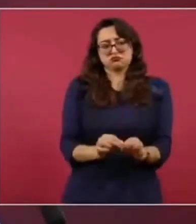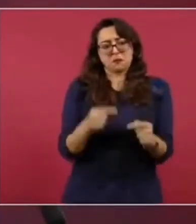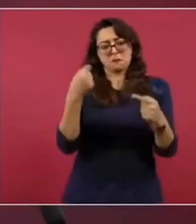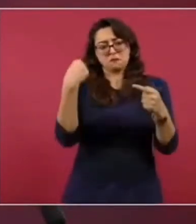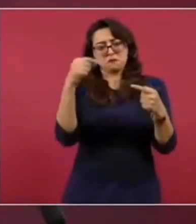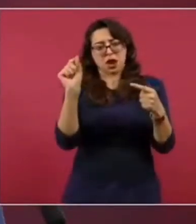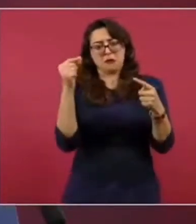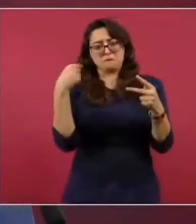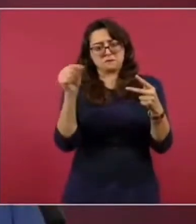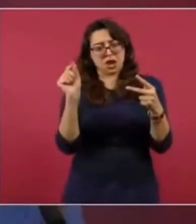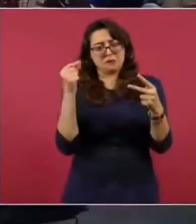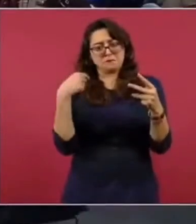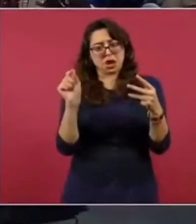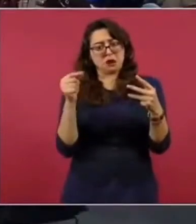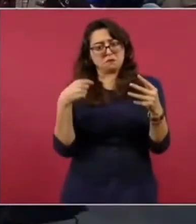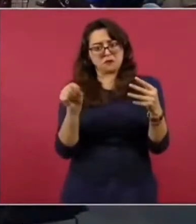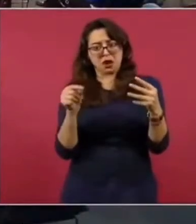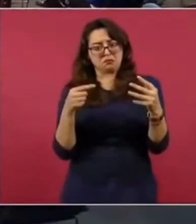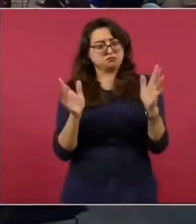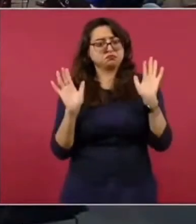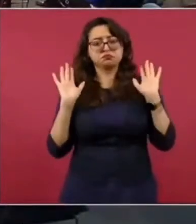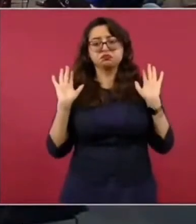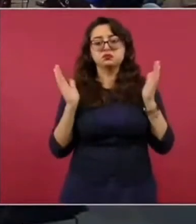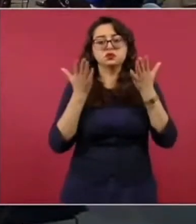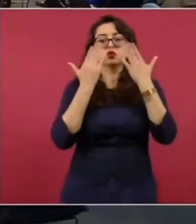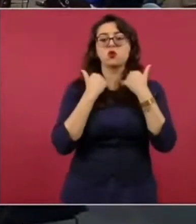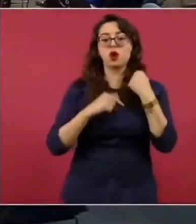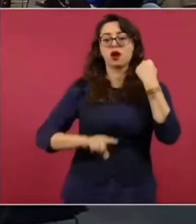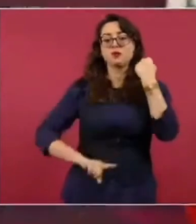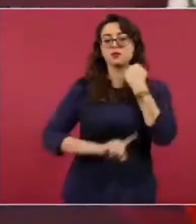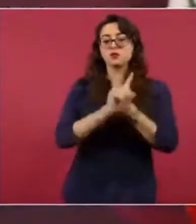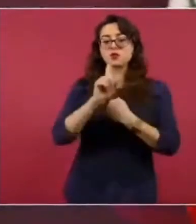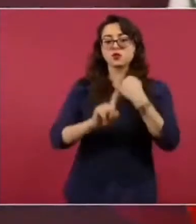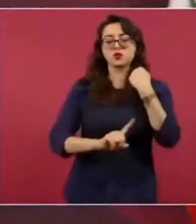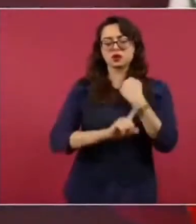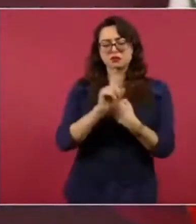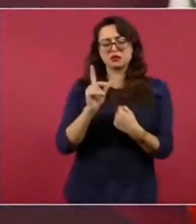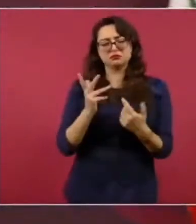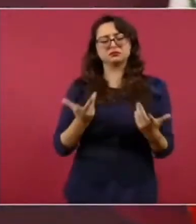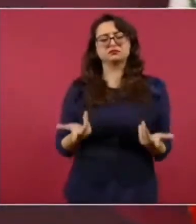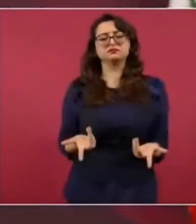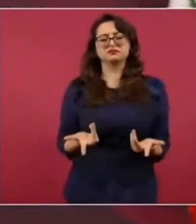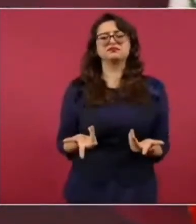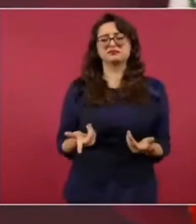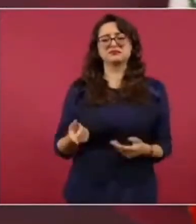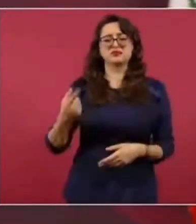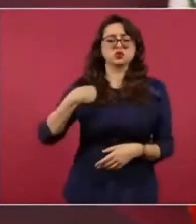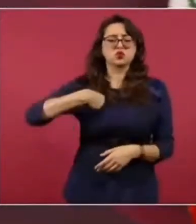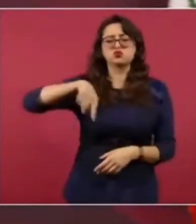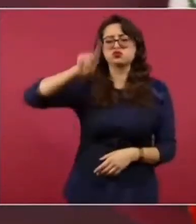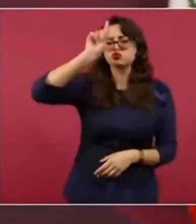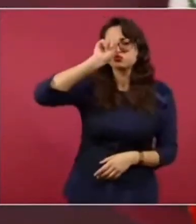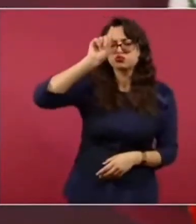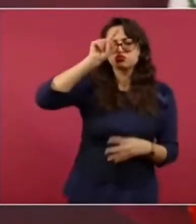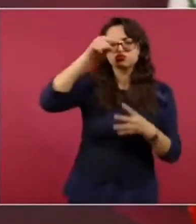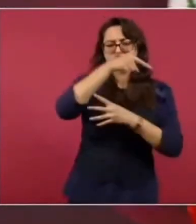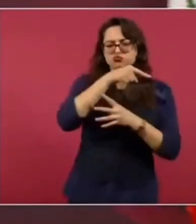no condiciones, ni siquiera requisitos, sino recomendaciones.